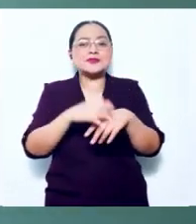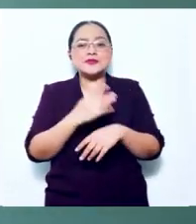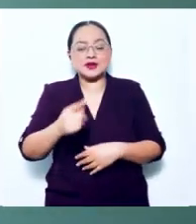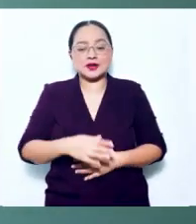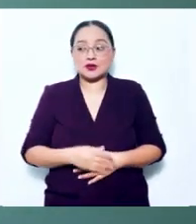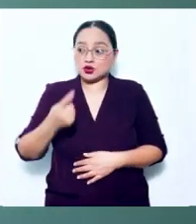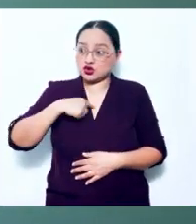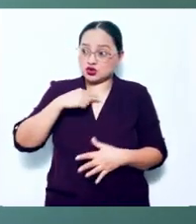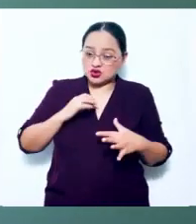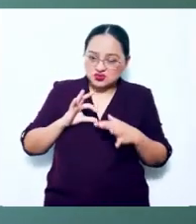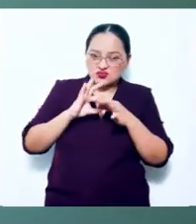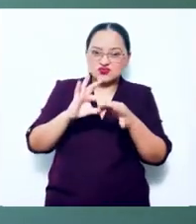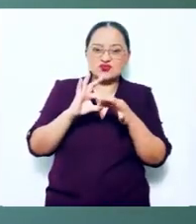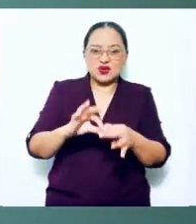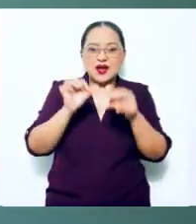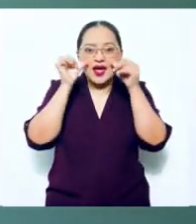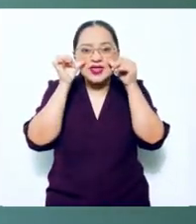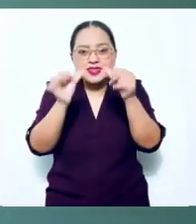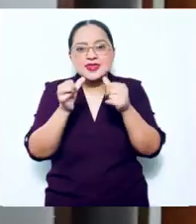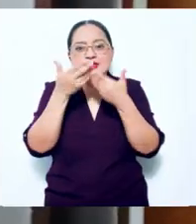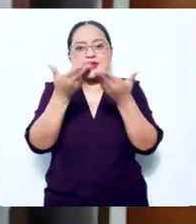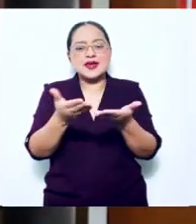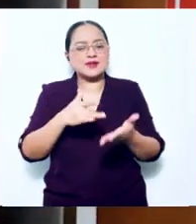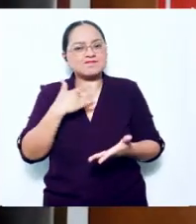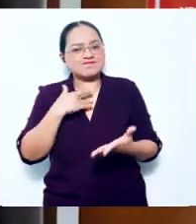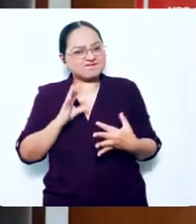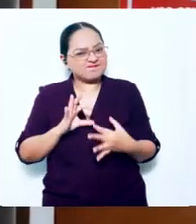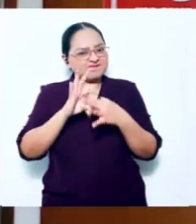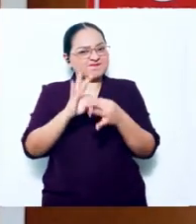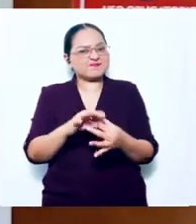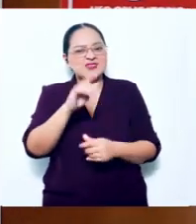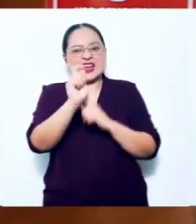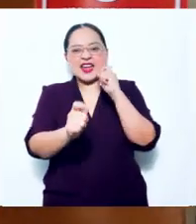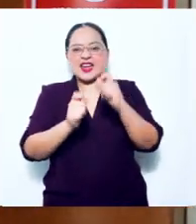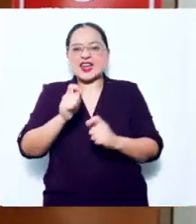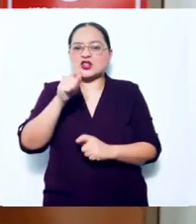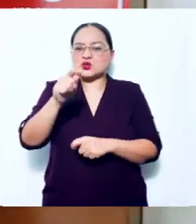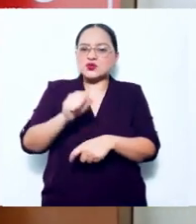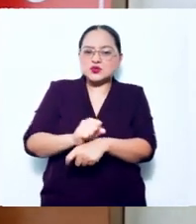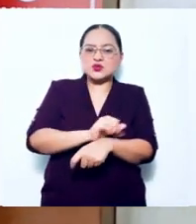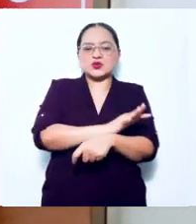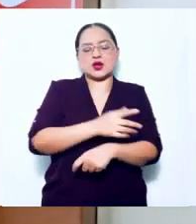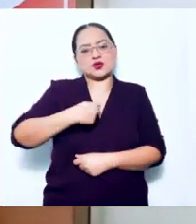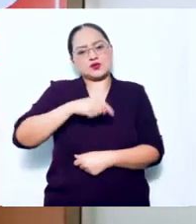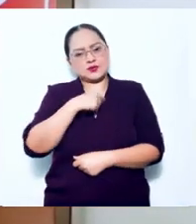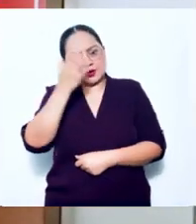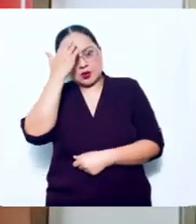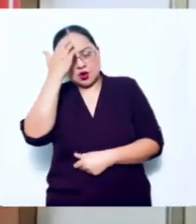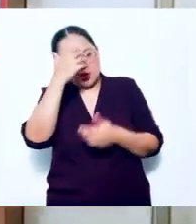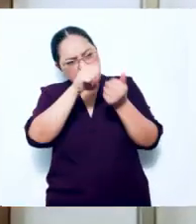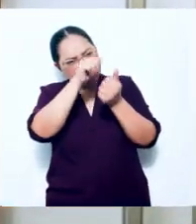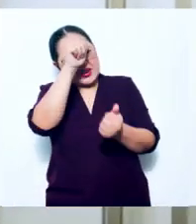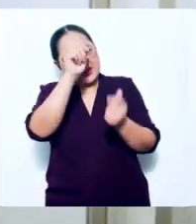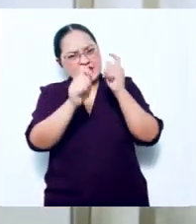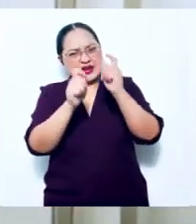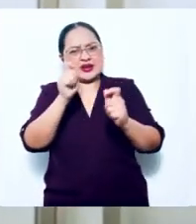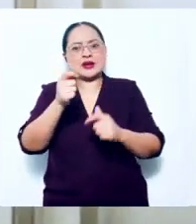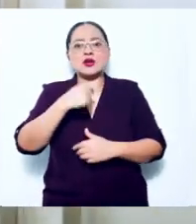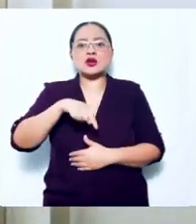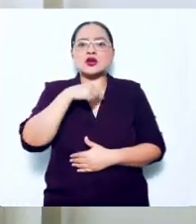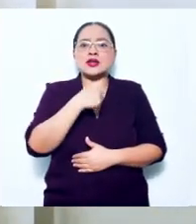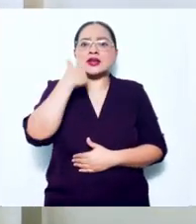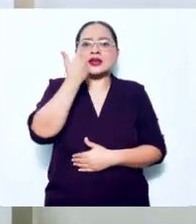podemos conectar con ustedes, podemos escuchar, podemos sentir, podemos percibir todas sus emociones y que es lo que queremos